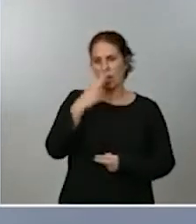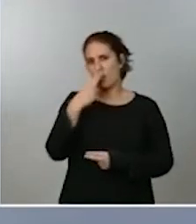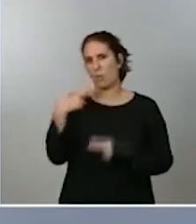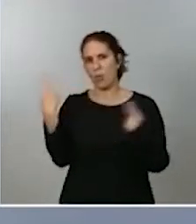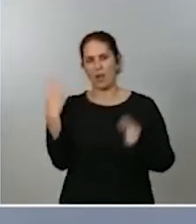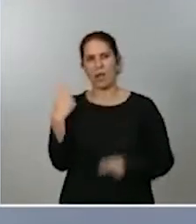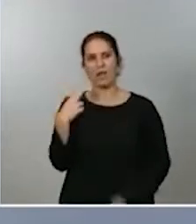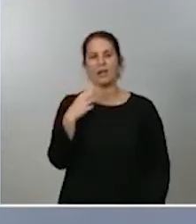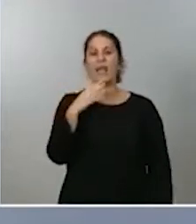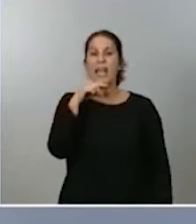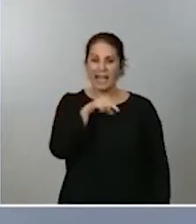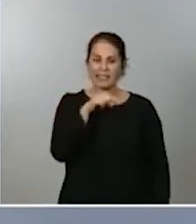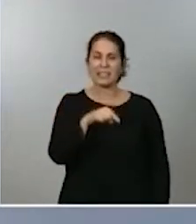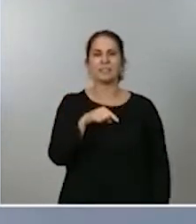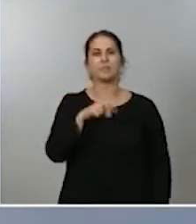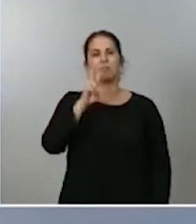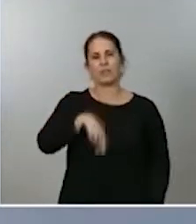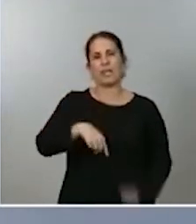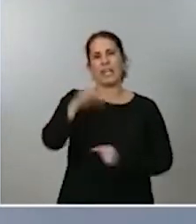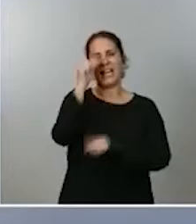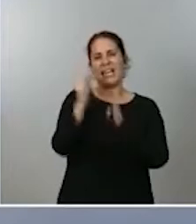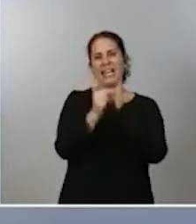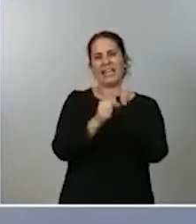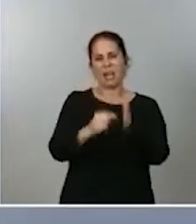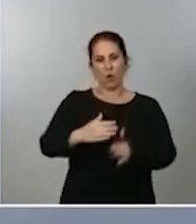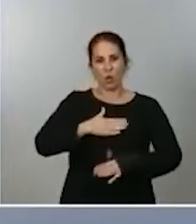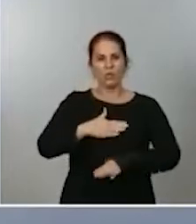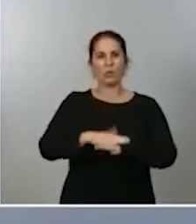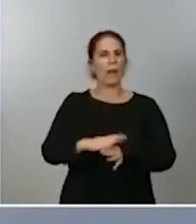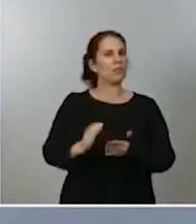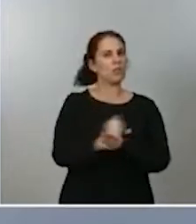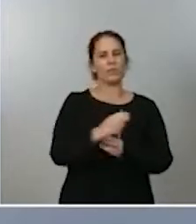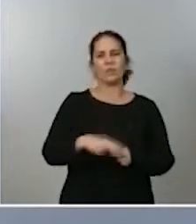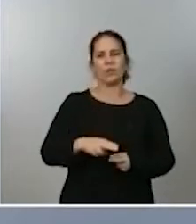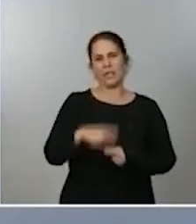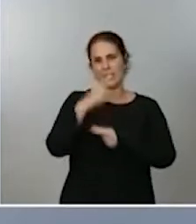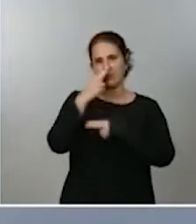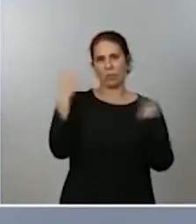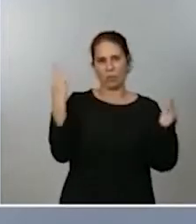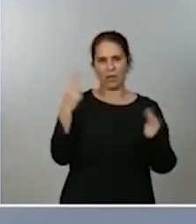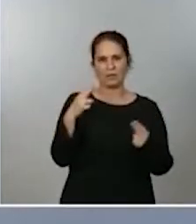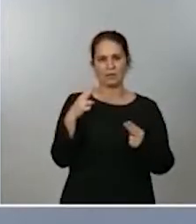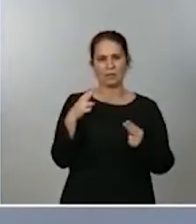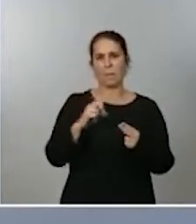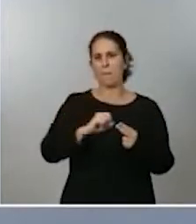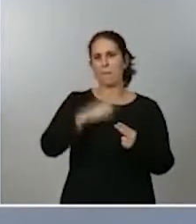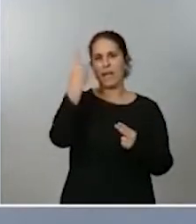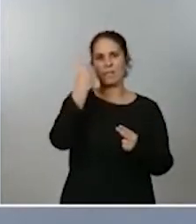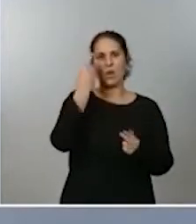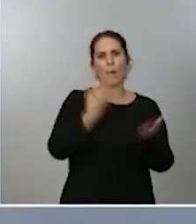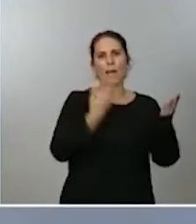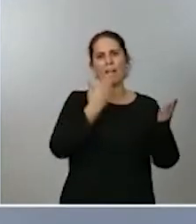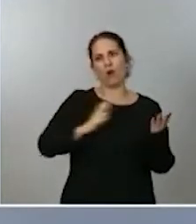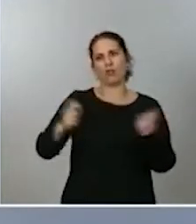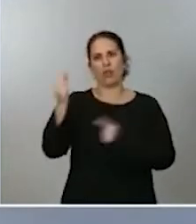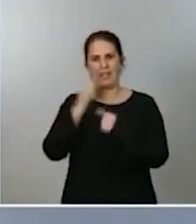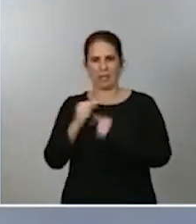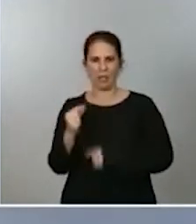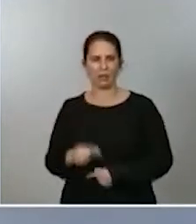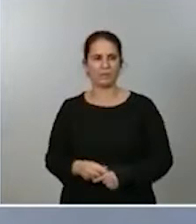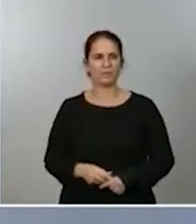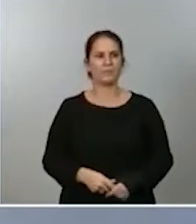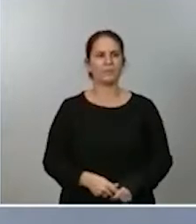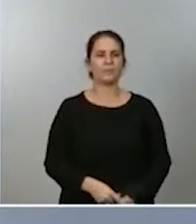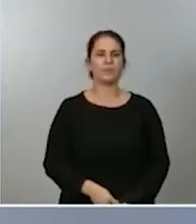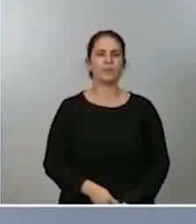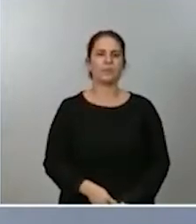criterio rector de todas las políticas públicas y que se antepone a cualquier otro tipo de criterio. En todo caso, nosotros